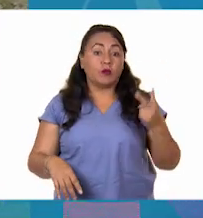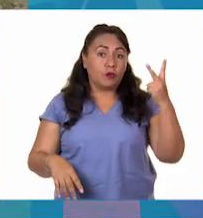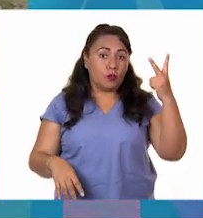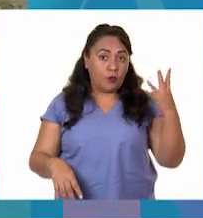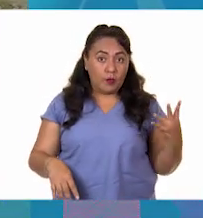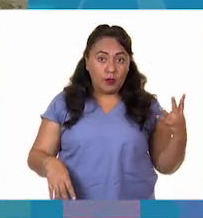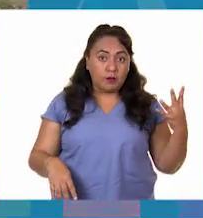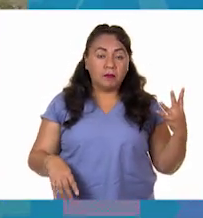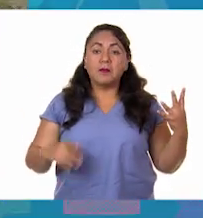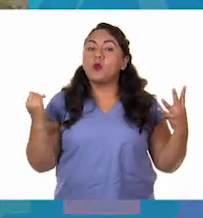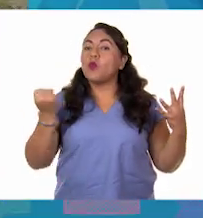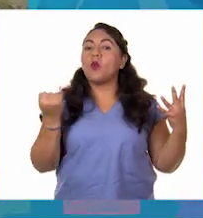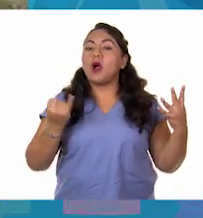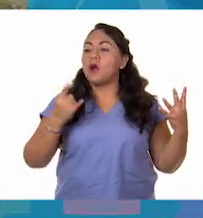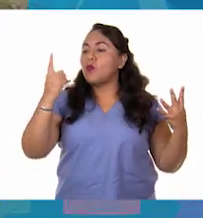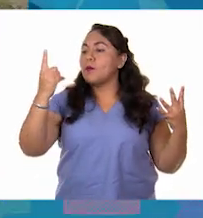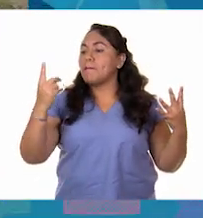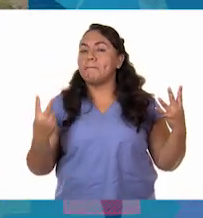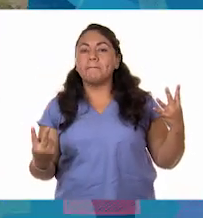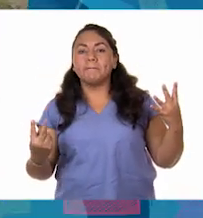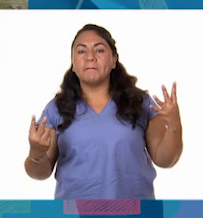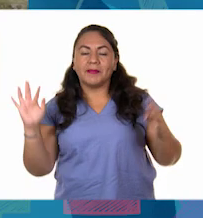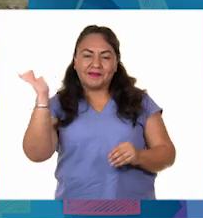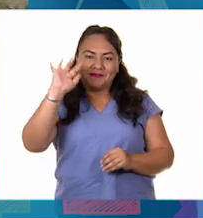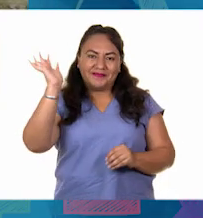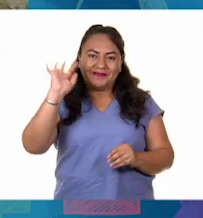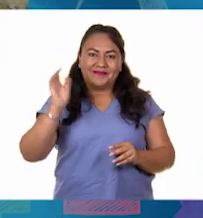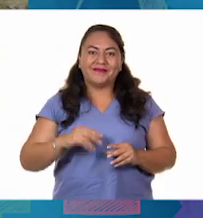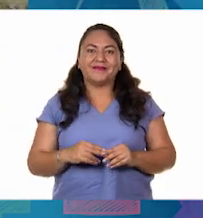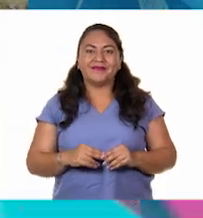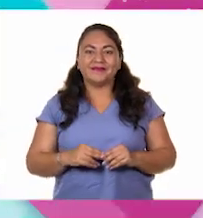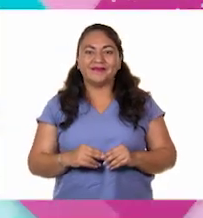cuartos son igual a un medio. ¡Adiós!